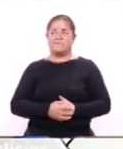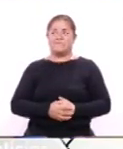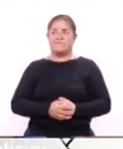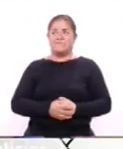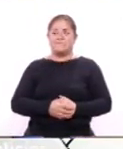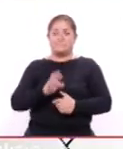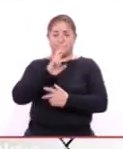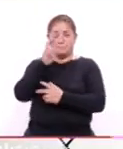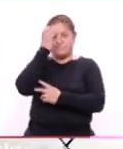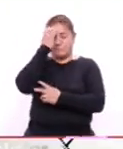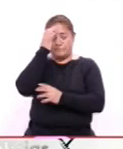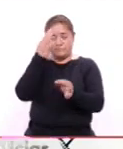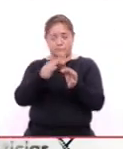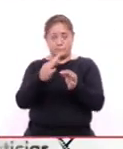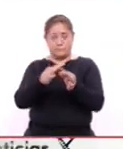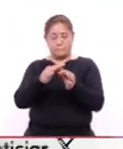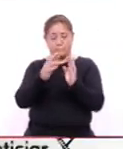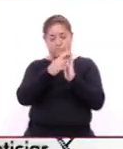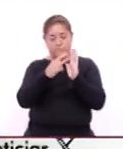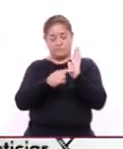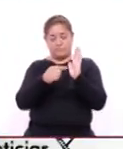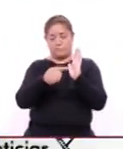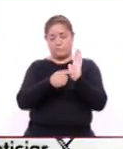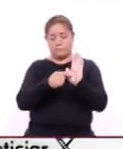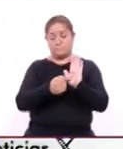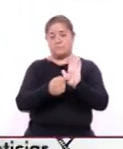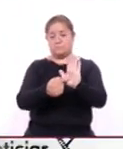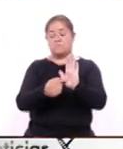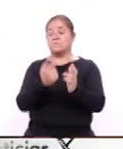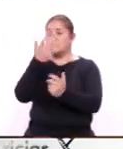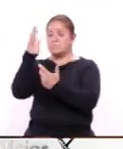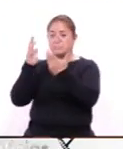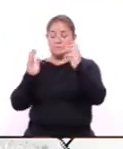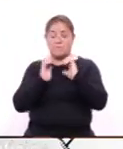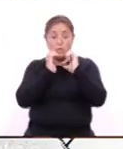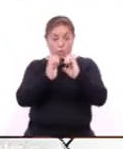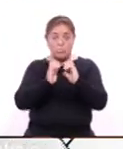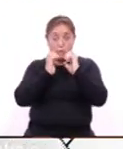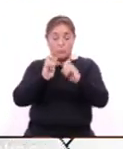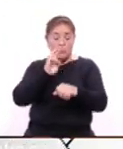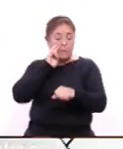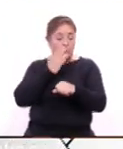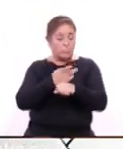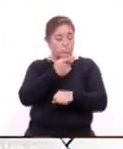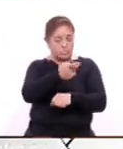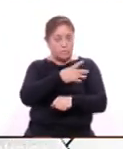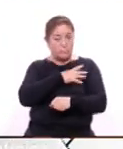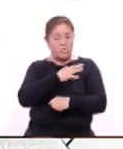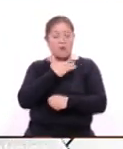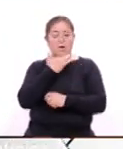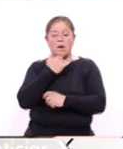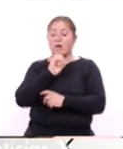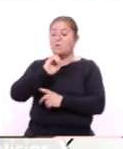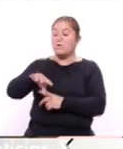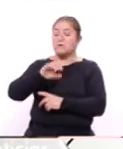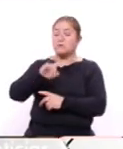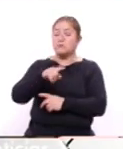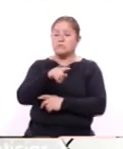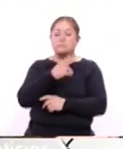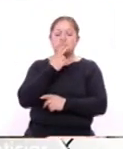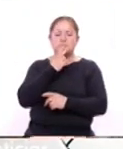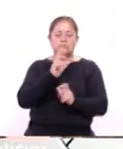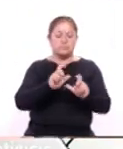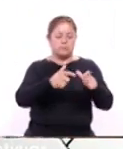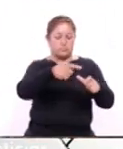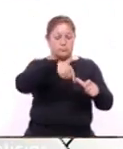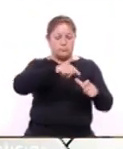En reconocimiento al cumplimiento de las normas en materia de preservación ambiental y manejo responsable de residuos, uso sustentable de los recursos y el compromiso